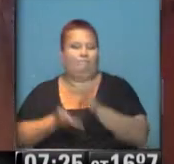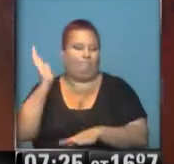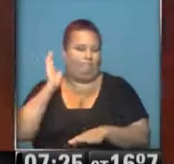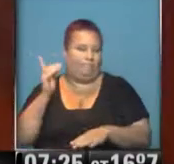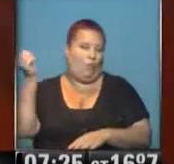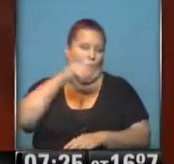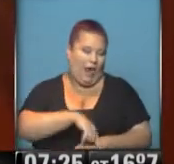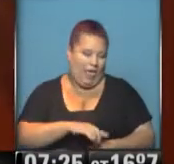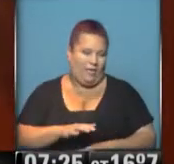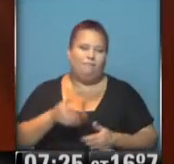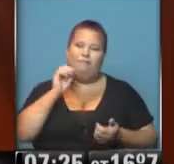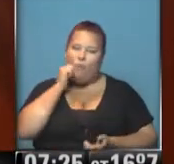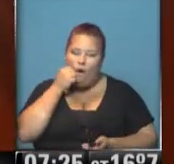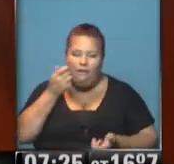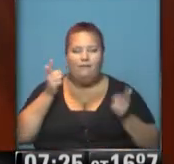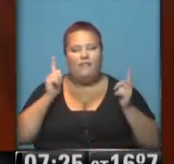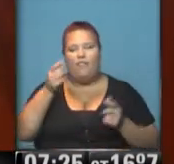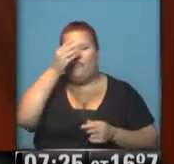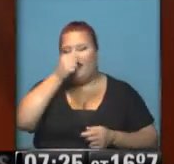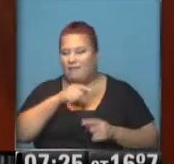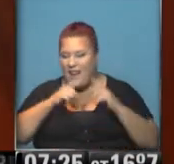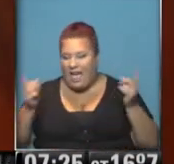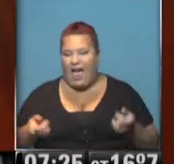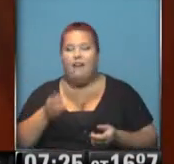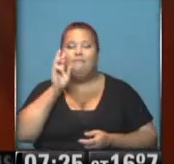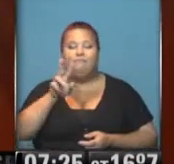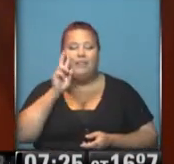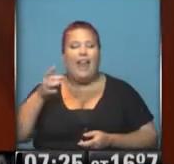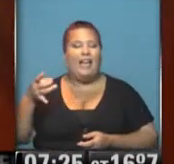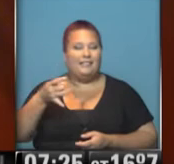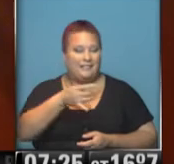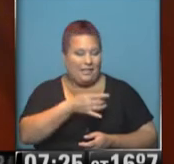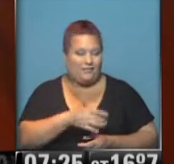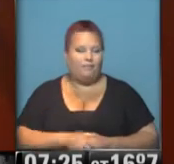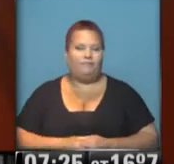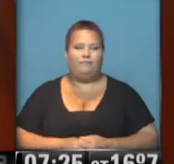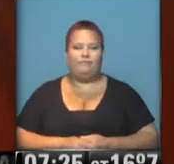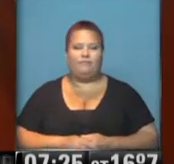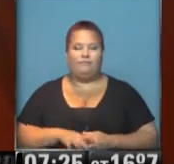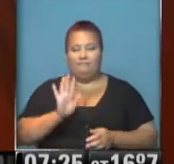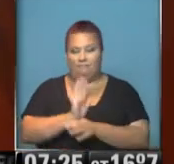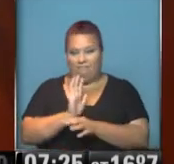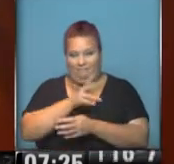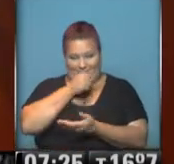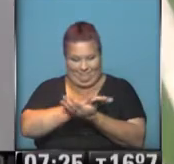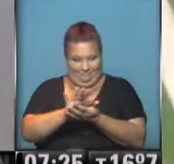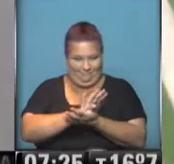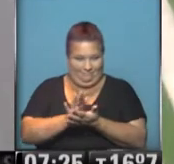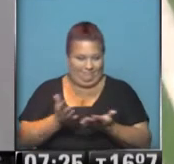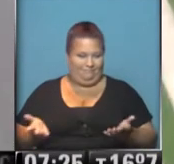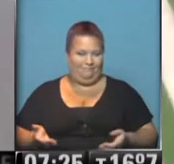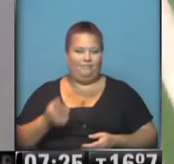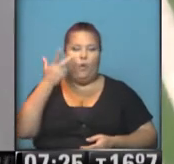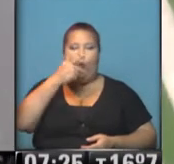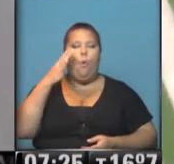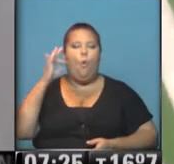retorno. Qué lindo, poder disfrutar de este fin de semana largo, fíjense la estación, bueno, así prácticamente nadie. Bueno, está